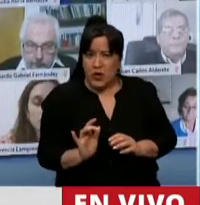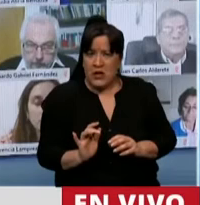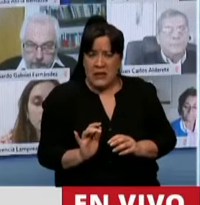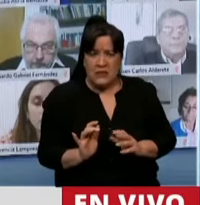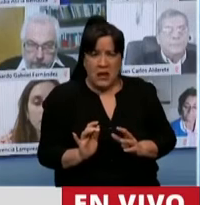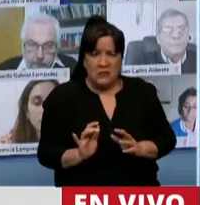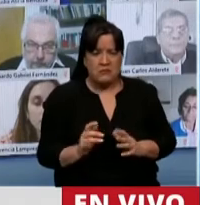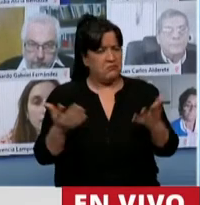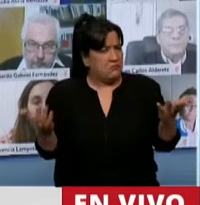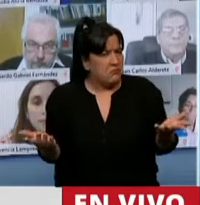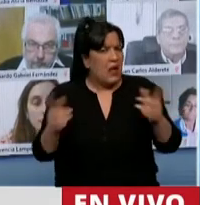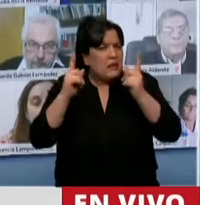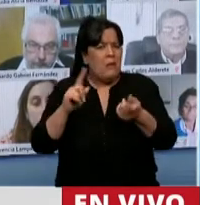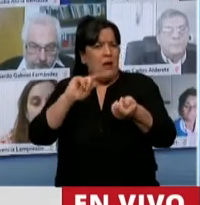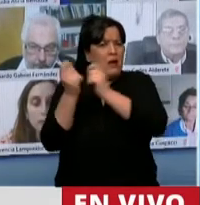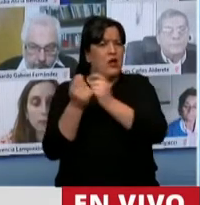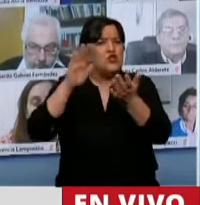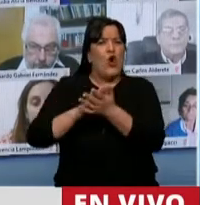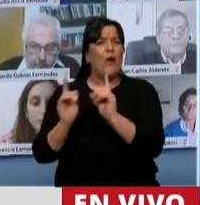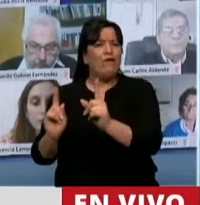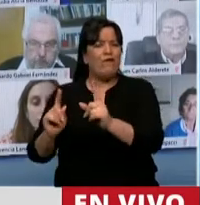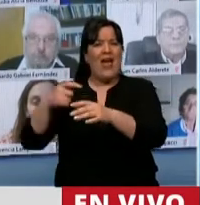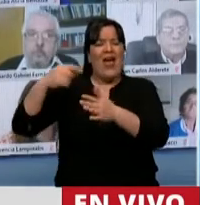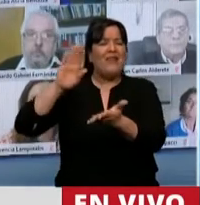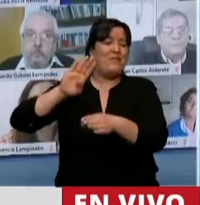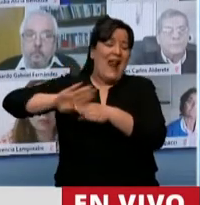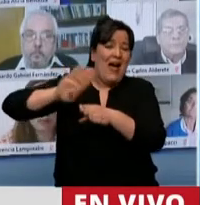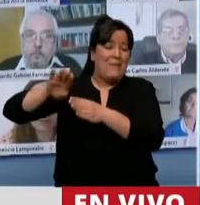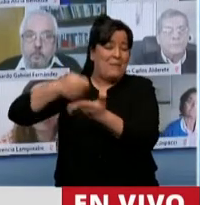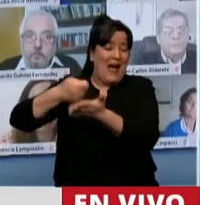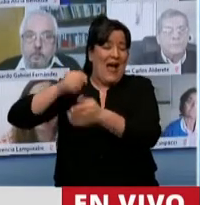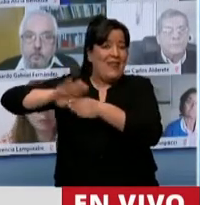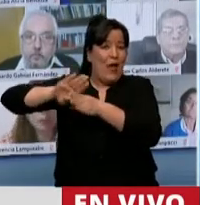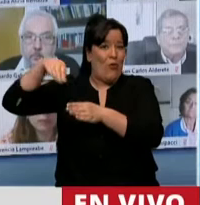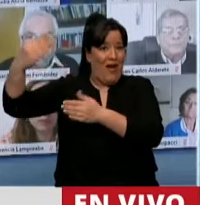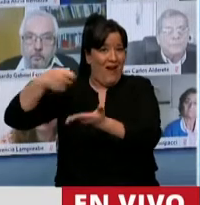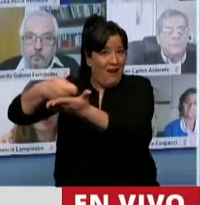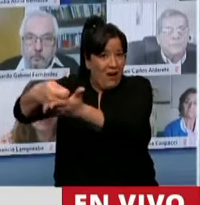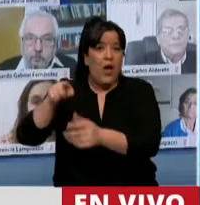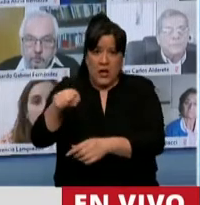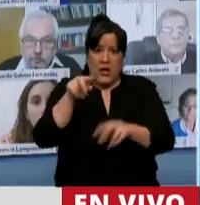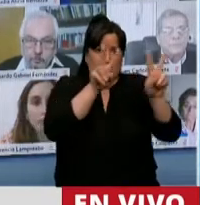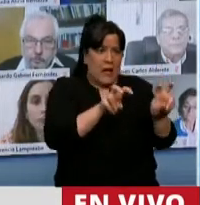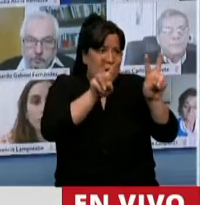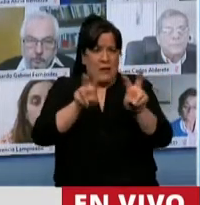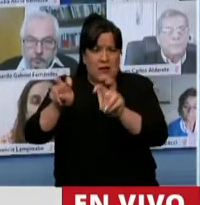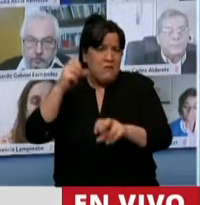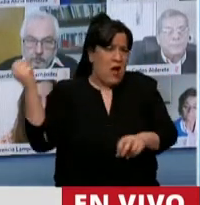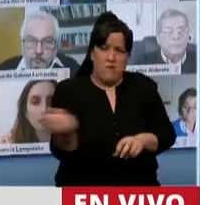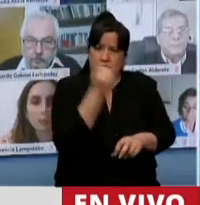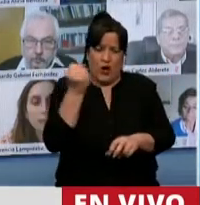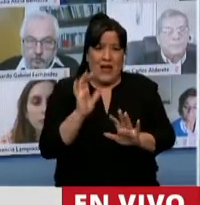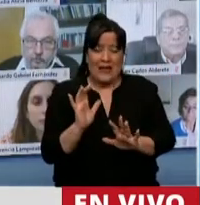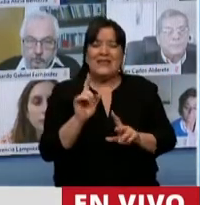importante? ¿La reestructuración de la sostenibilidad de la deuda pública no era importante? Eran temas importantísimos que son